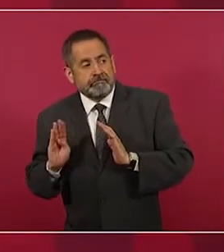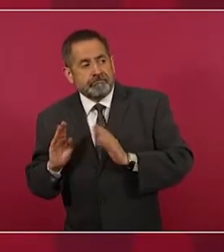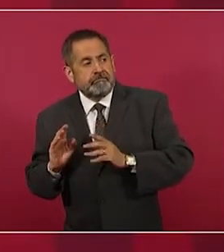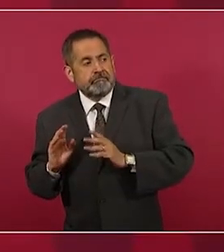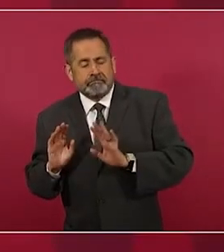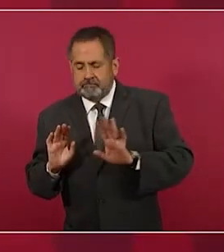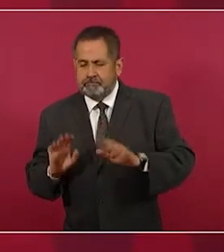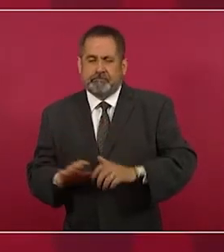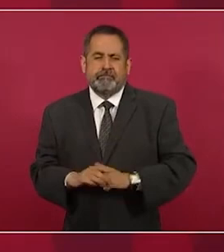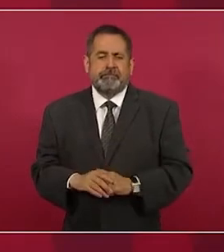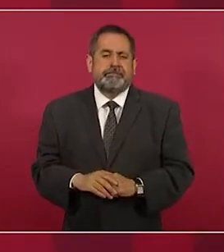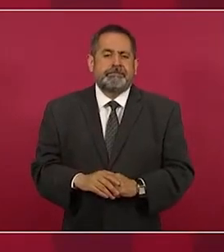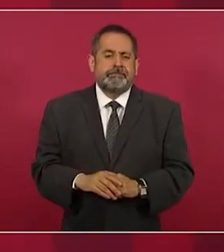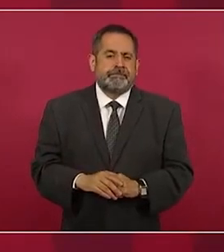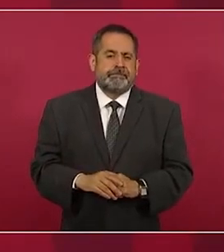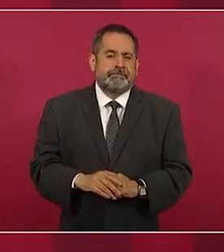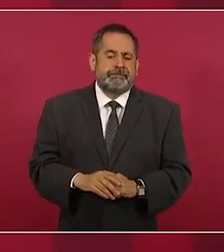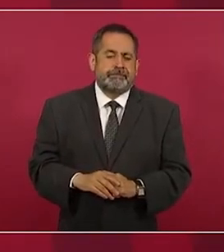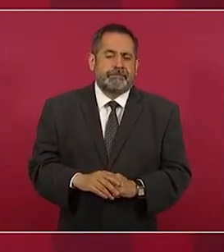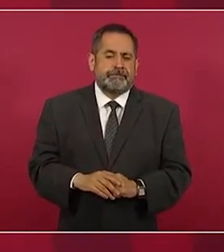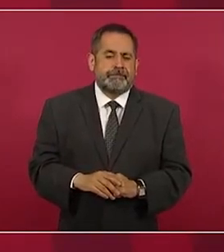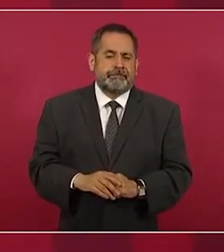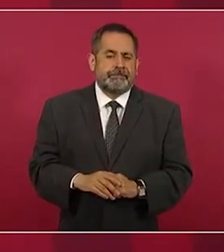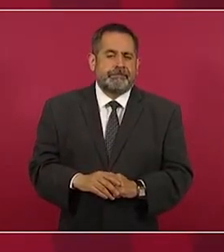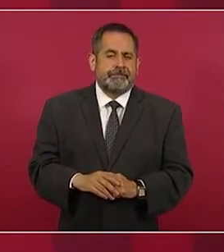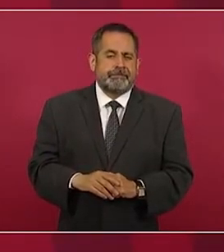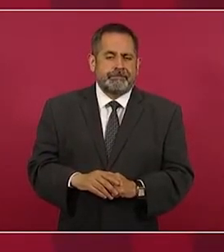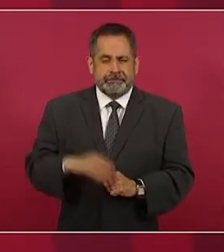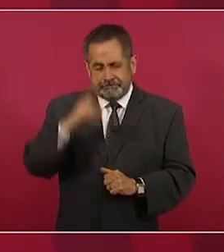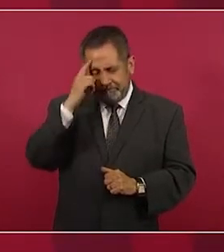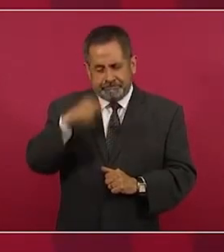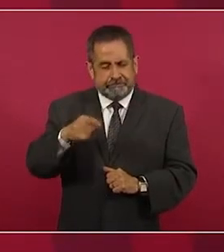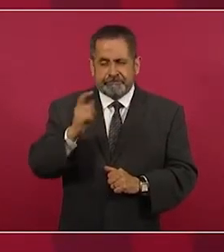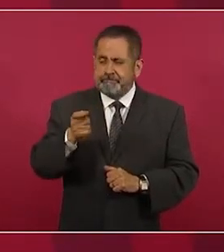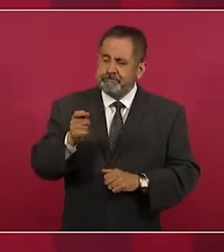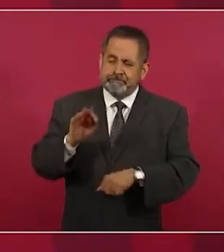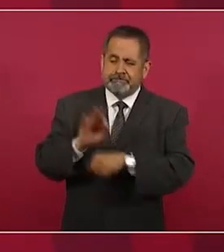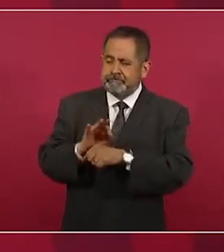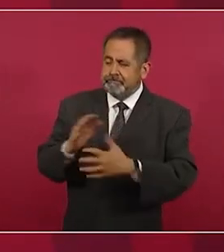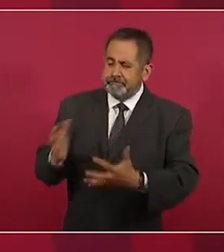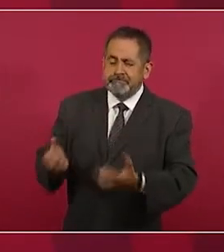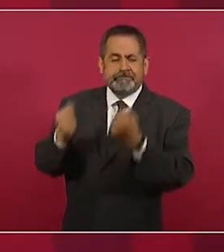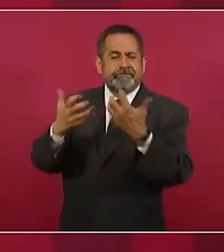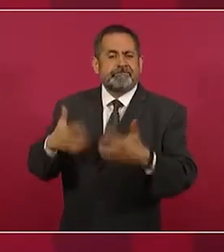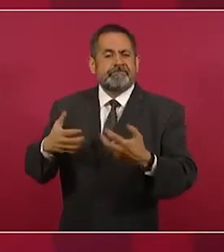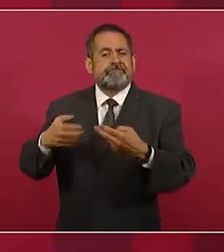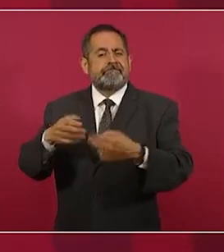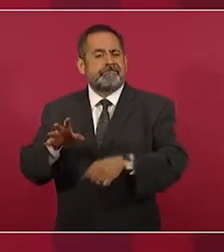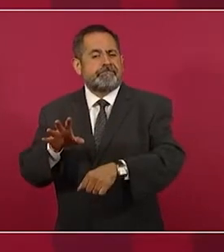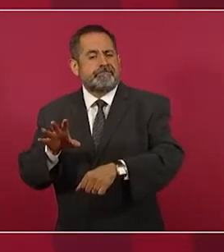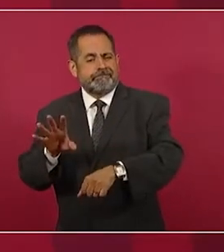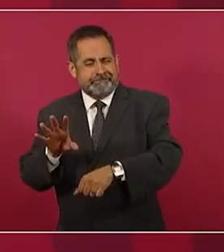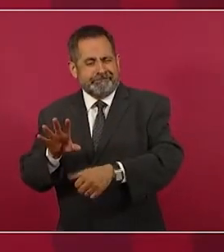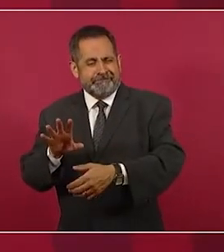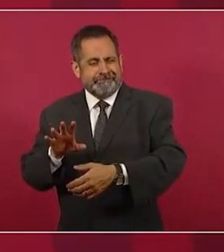para rescatar la industria eléctrica